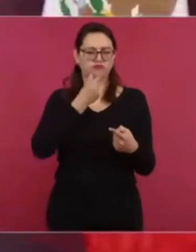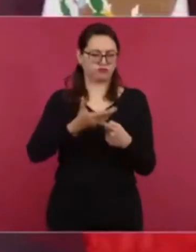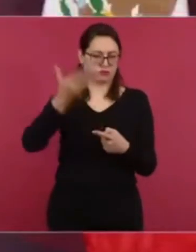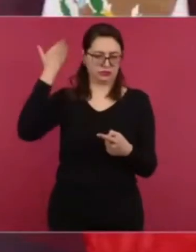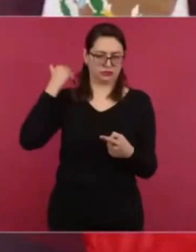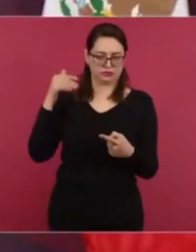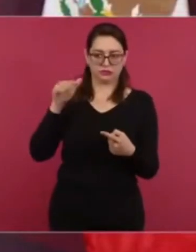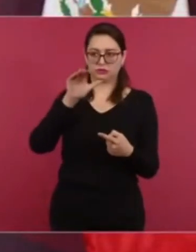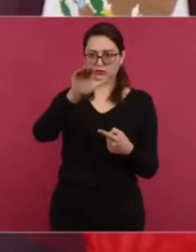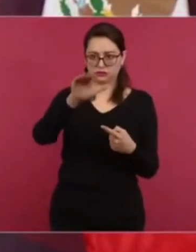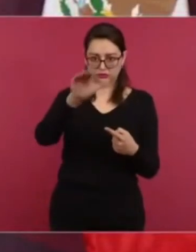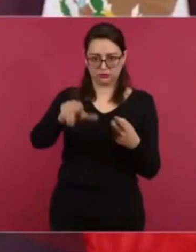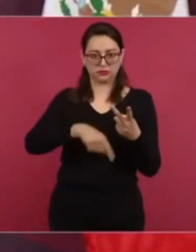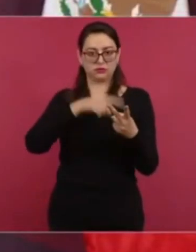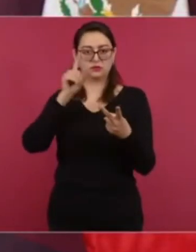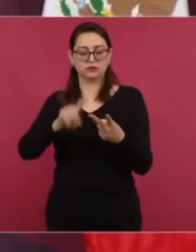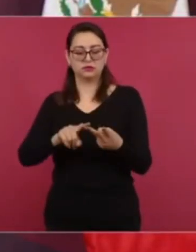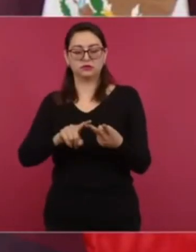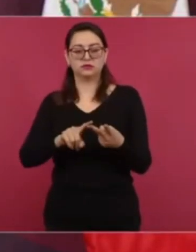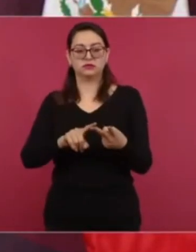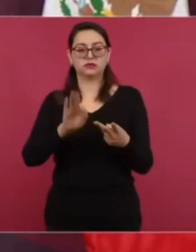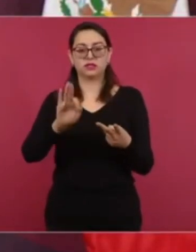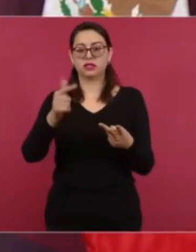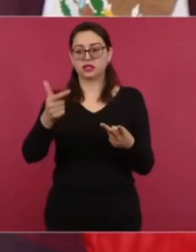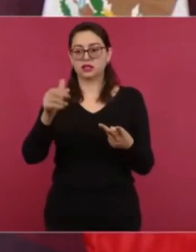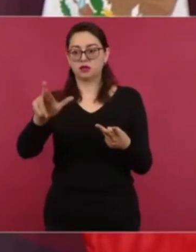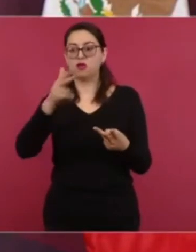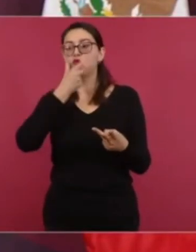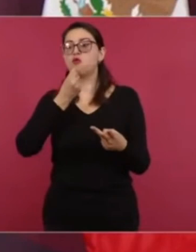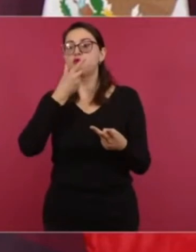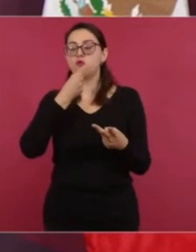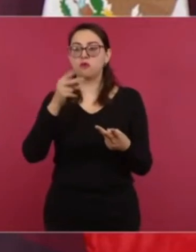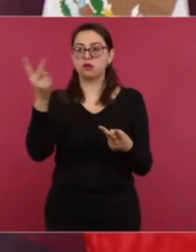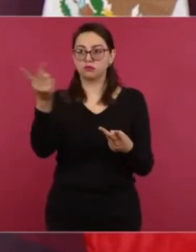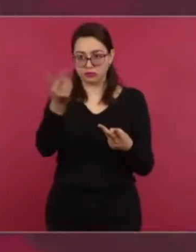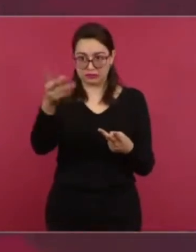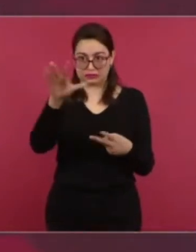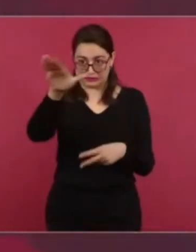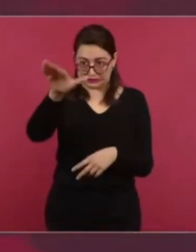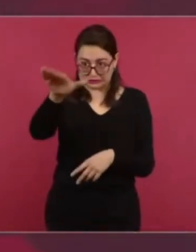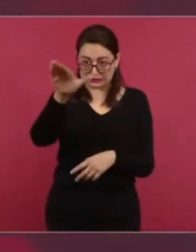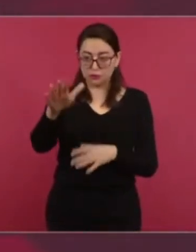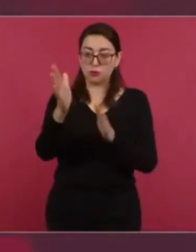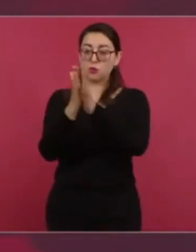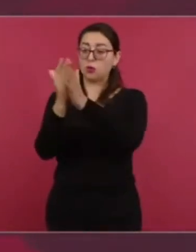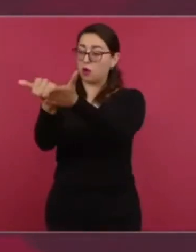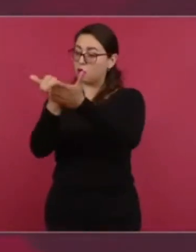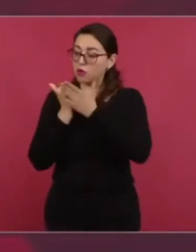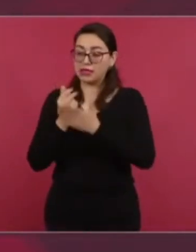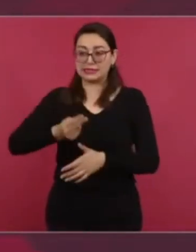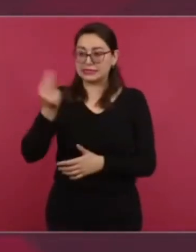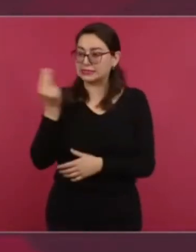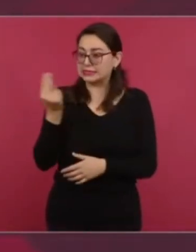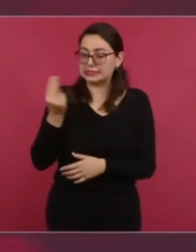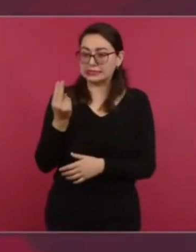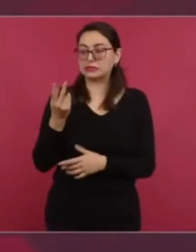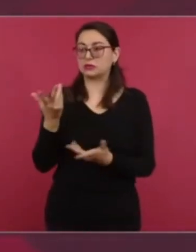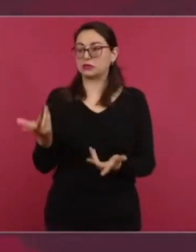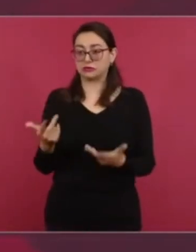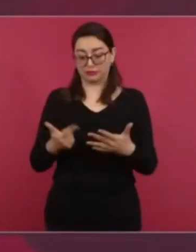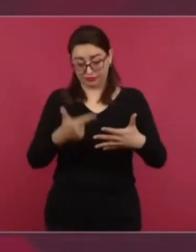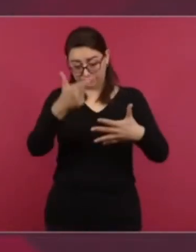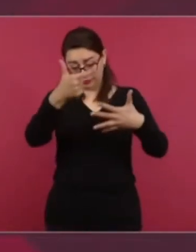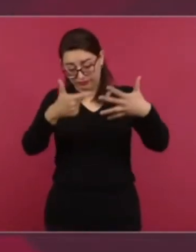porque es un asunto de Estado y que todos ayudemos, porque había este pacto de